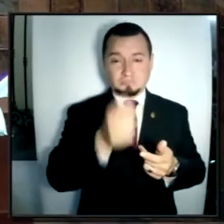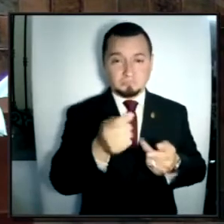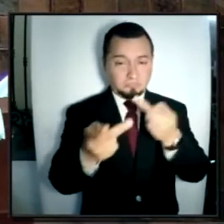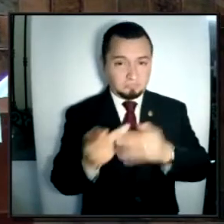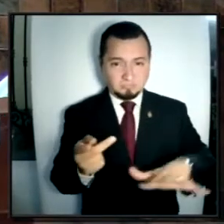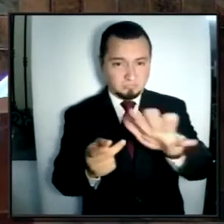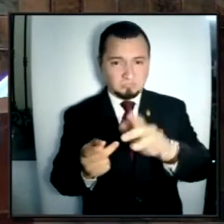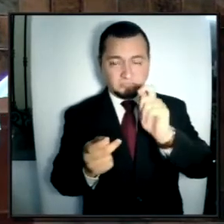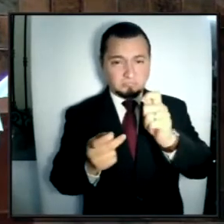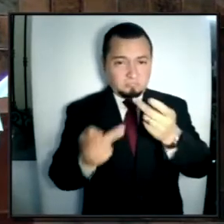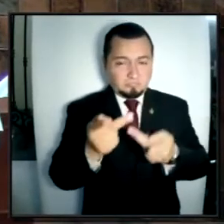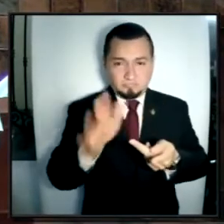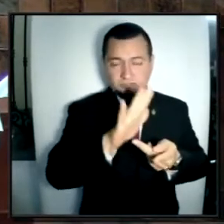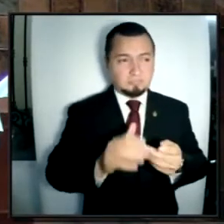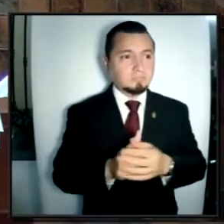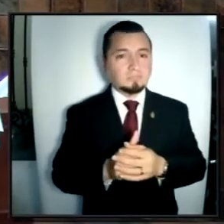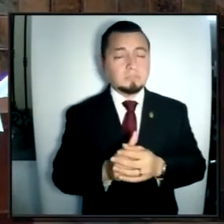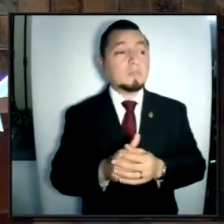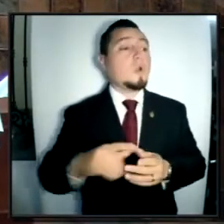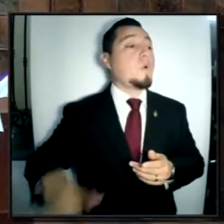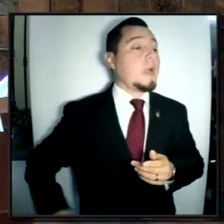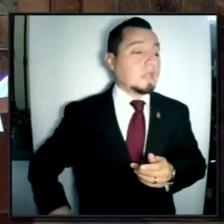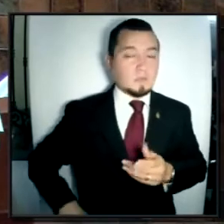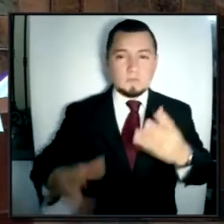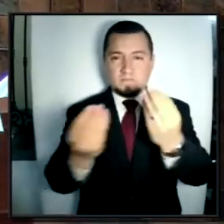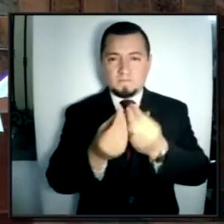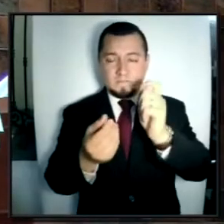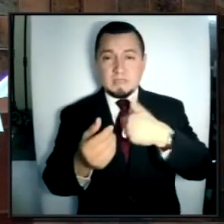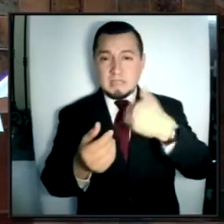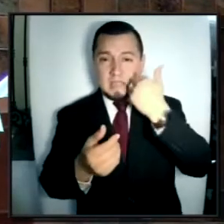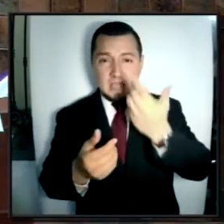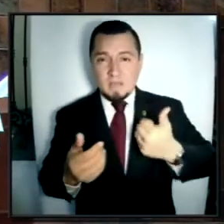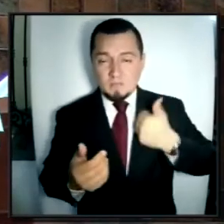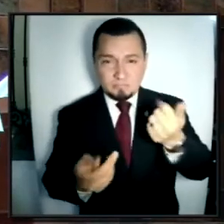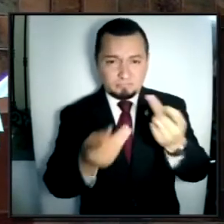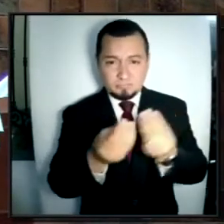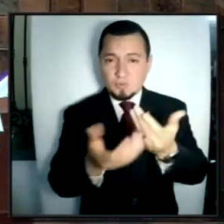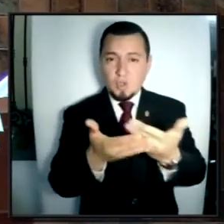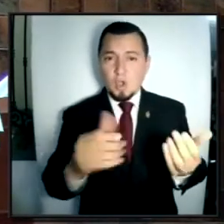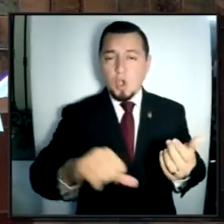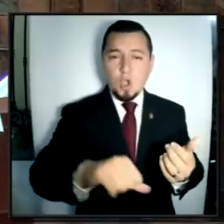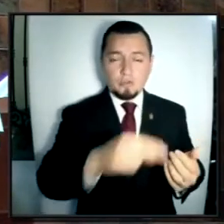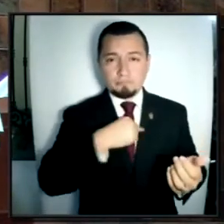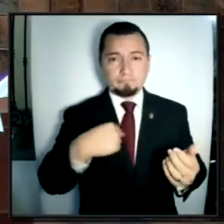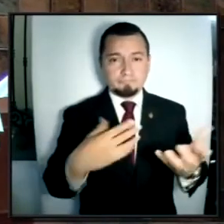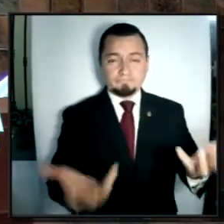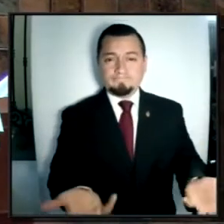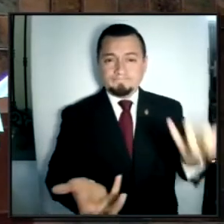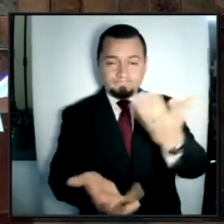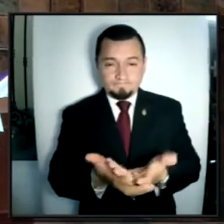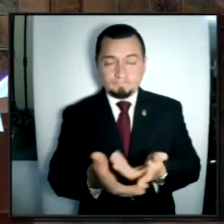afecten sus bolsillos. Señor gobernador, queremos aprovechar que hoy está con nosotros para apelar a su sensibilidad